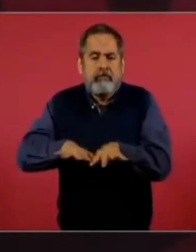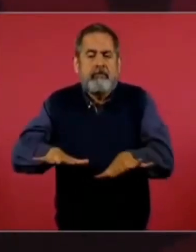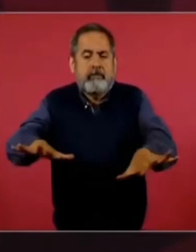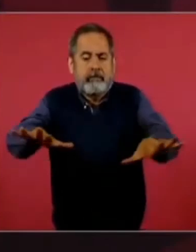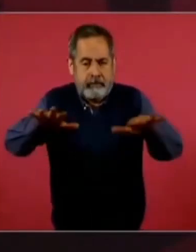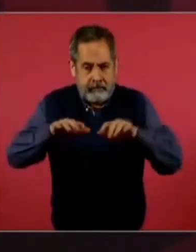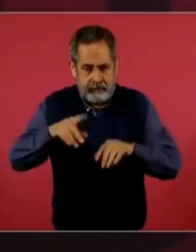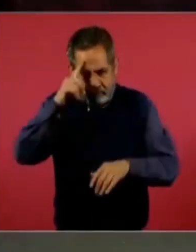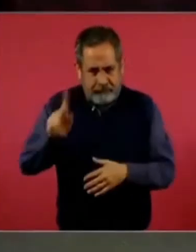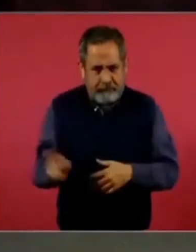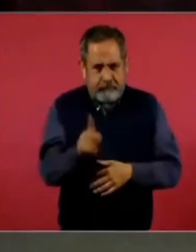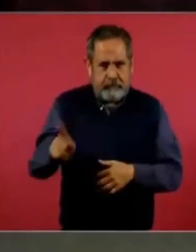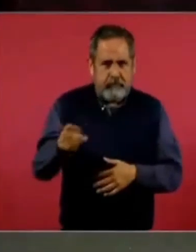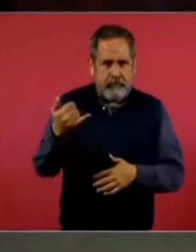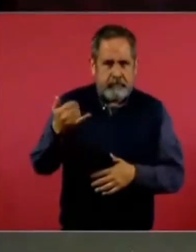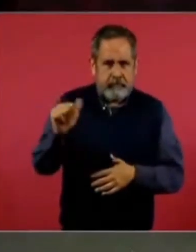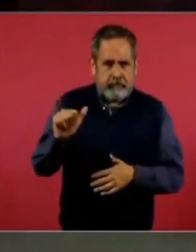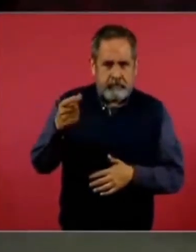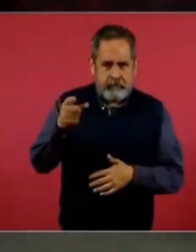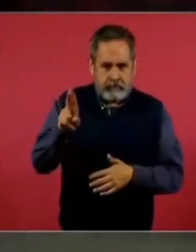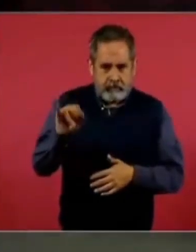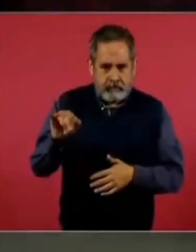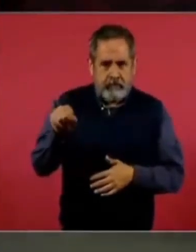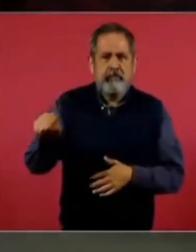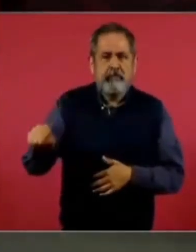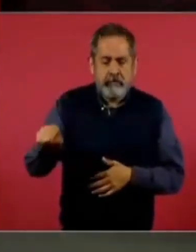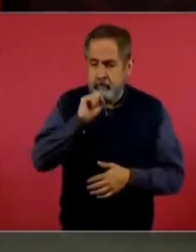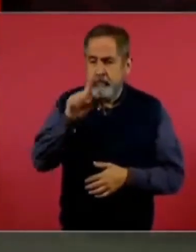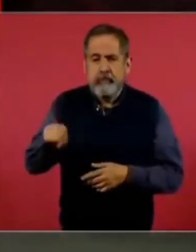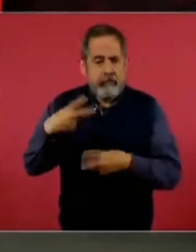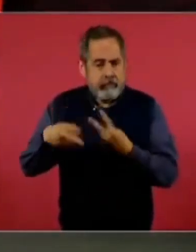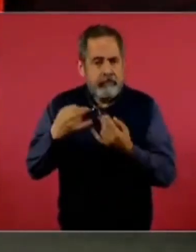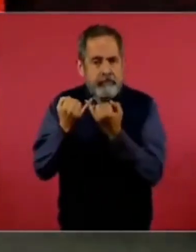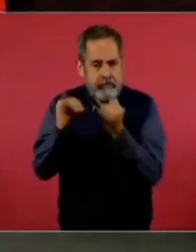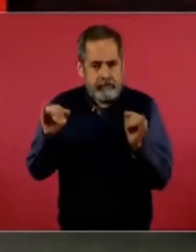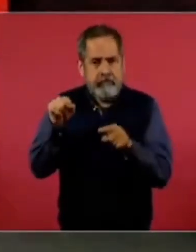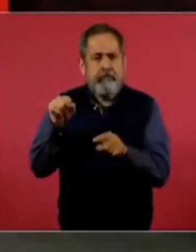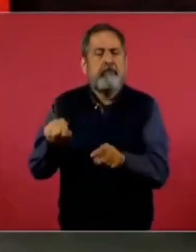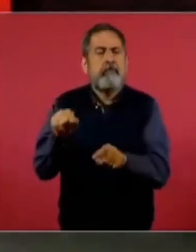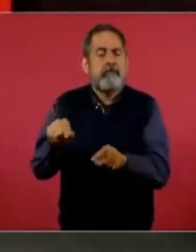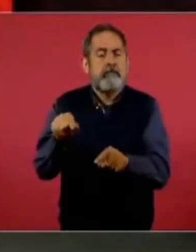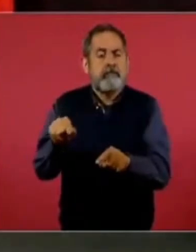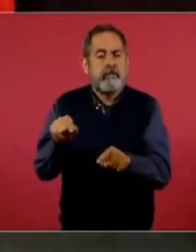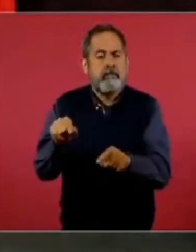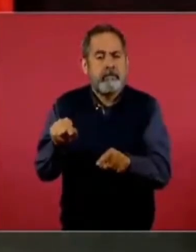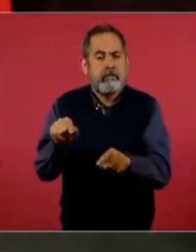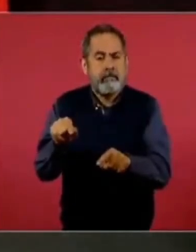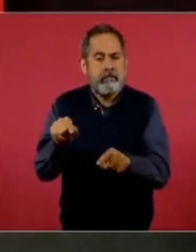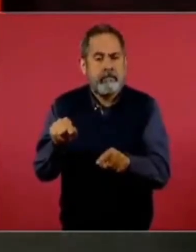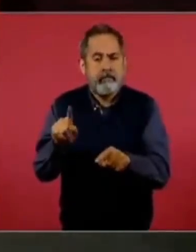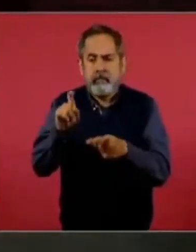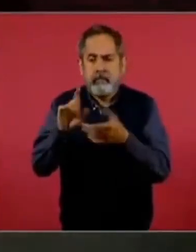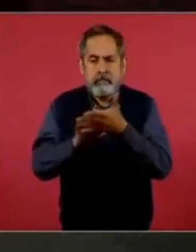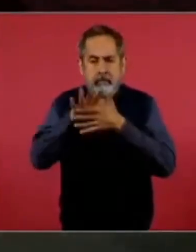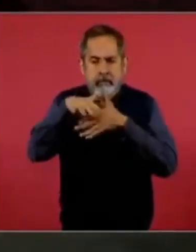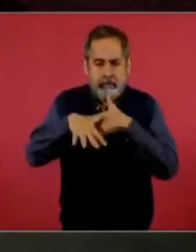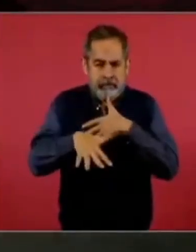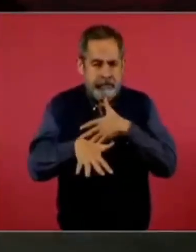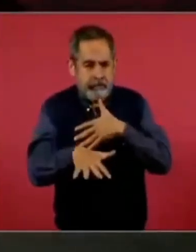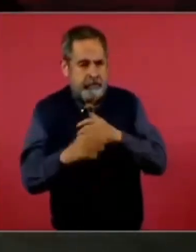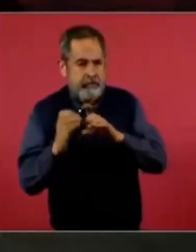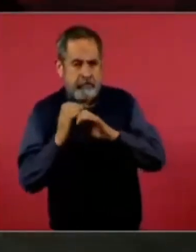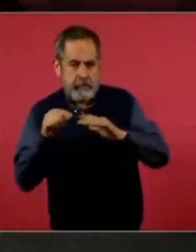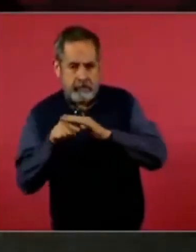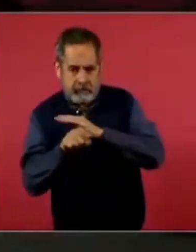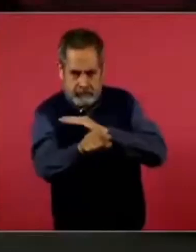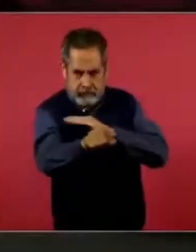los pueblos yaquis, vamos a inaugurar el acueducto también con